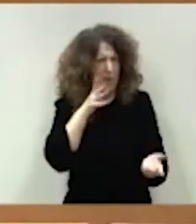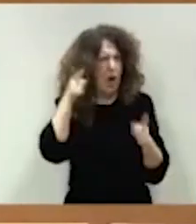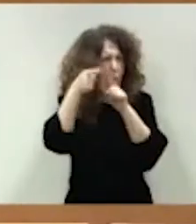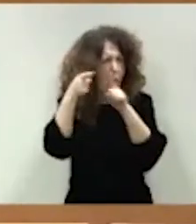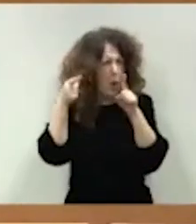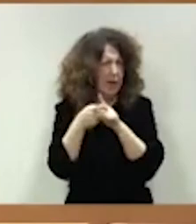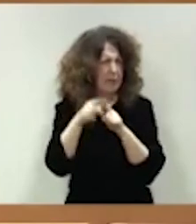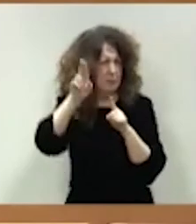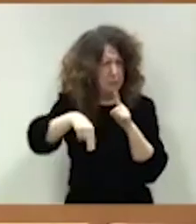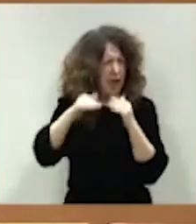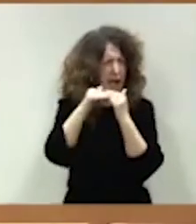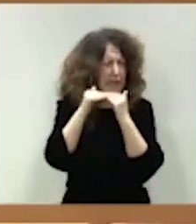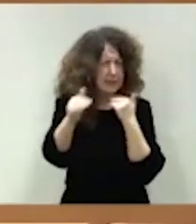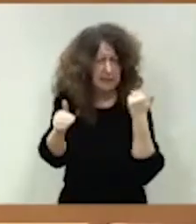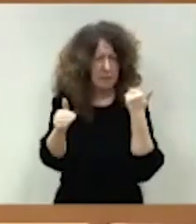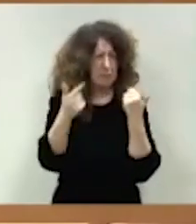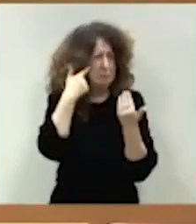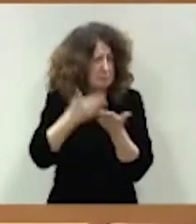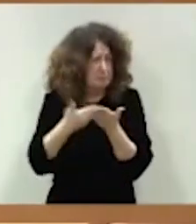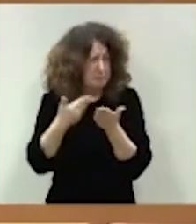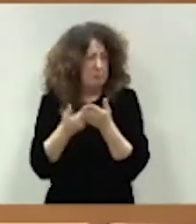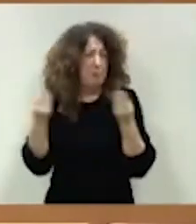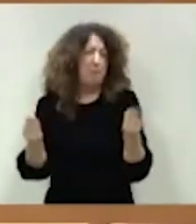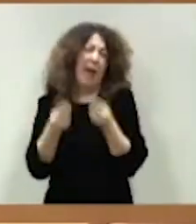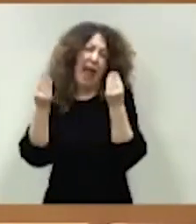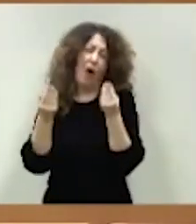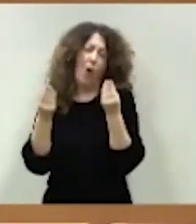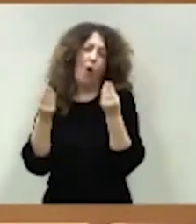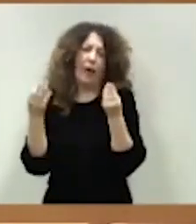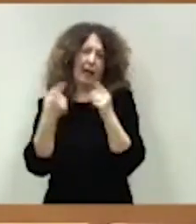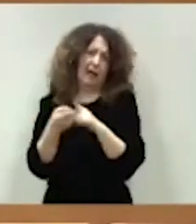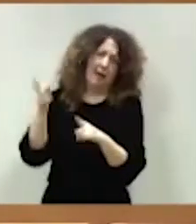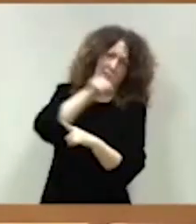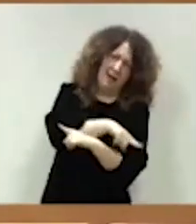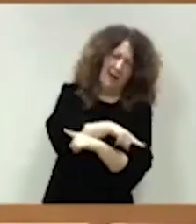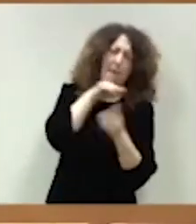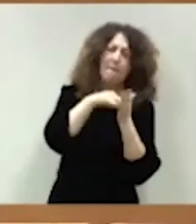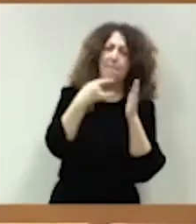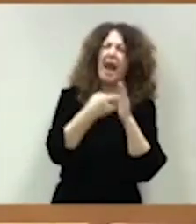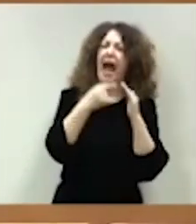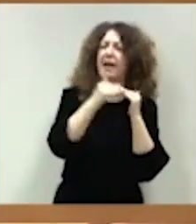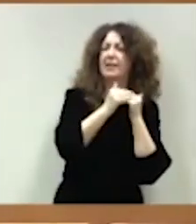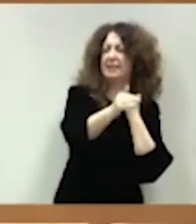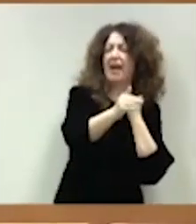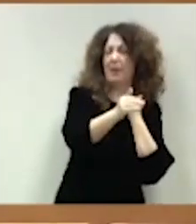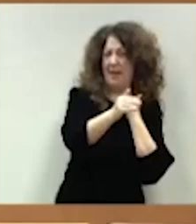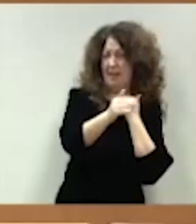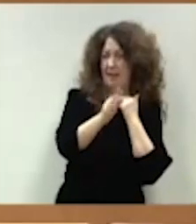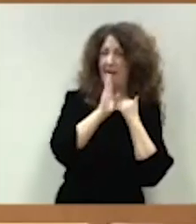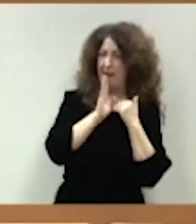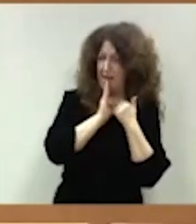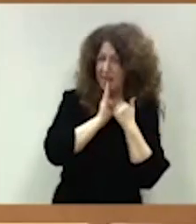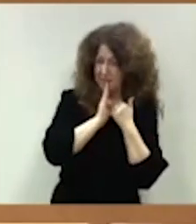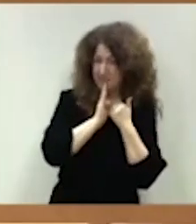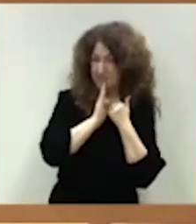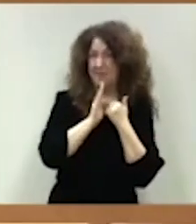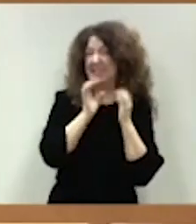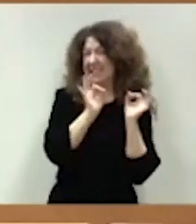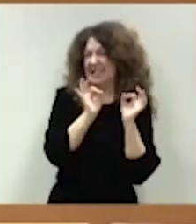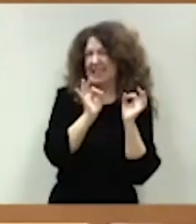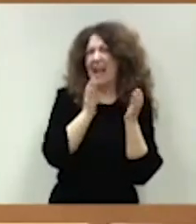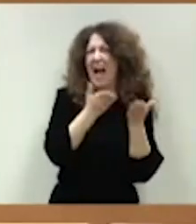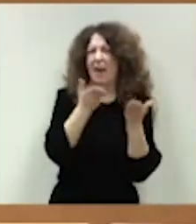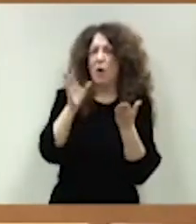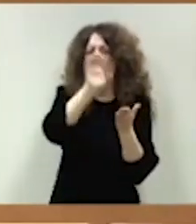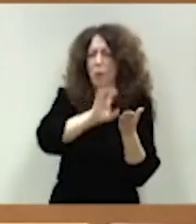que son manifiestamente mejores a los que contemplaba el plan de estabilidad para las comunidades autónomas